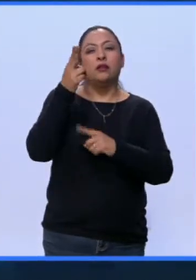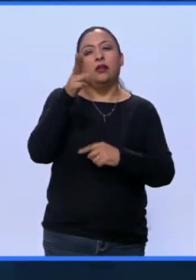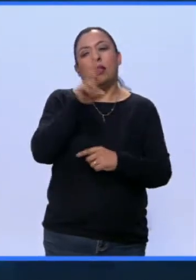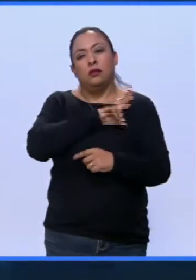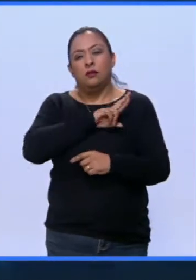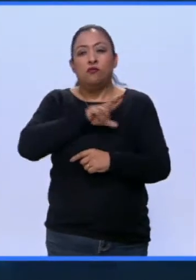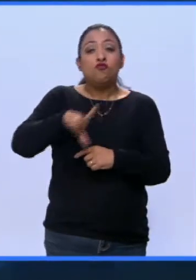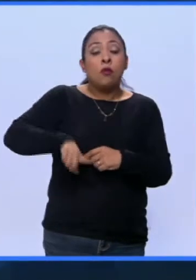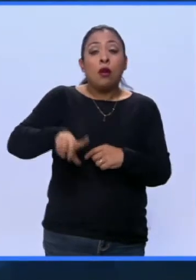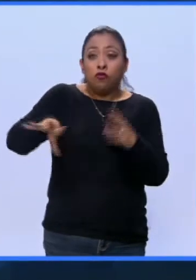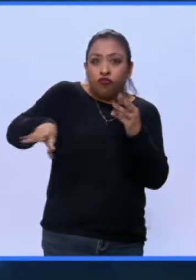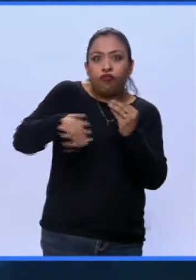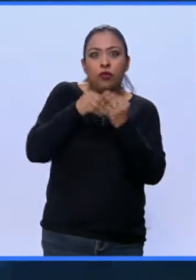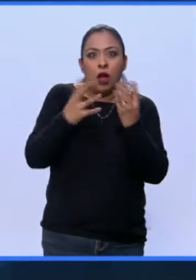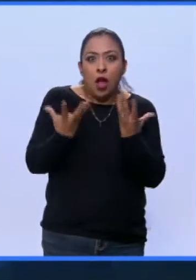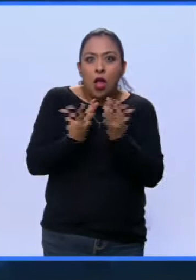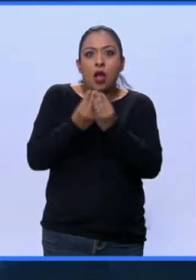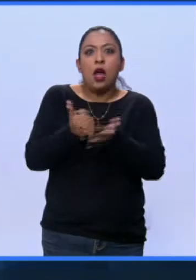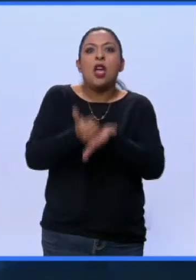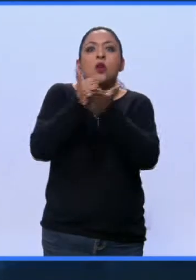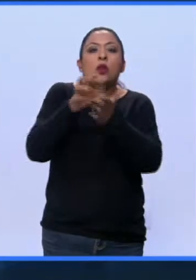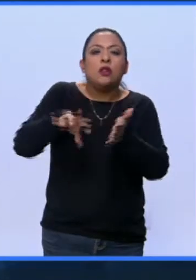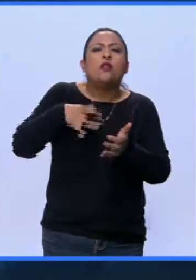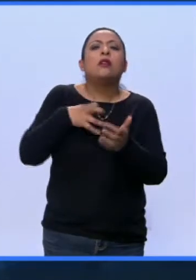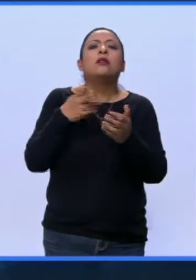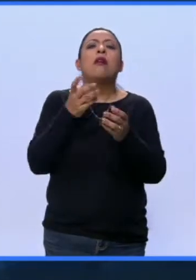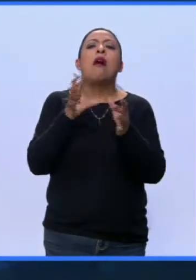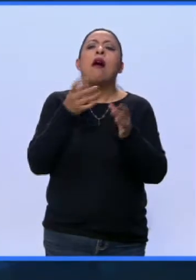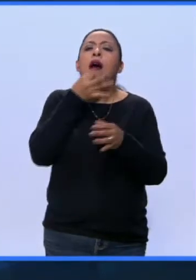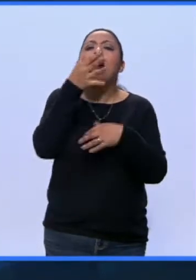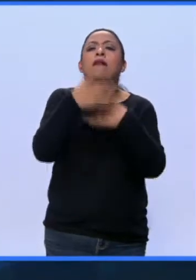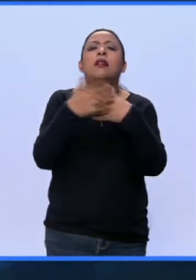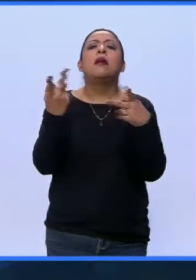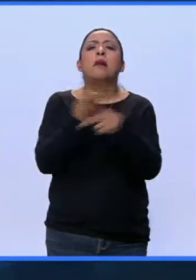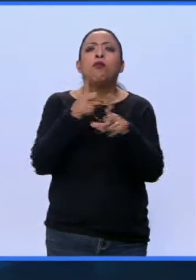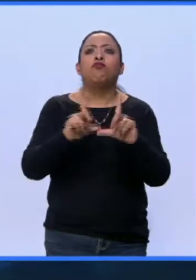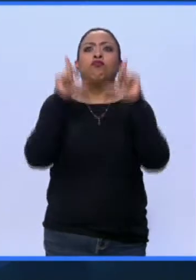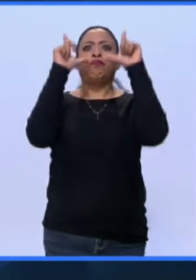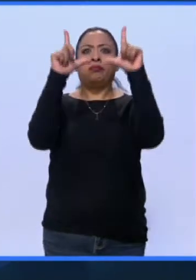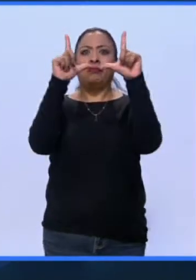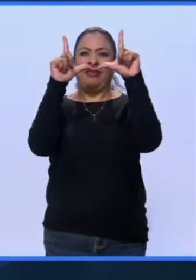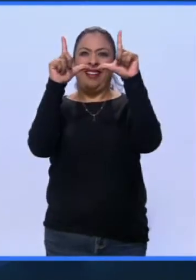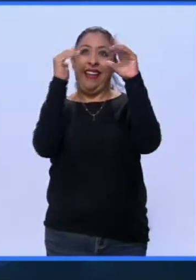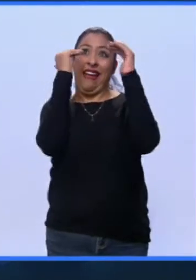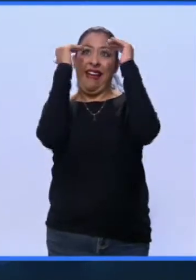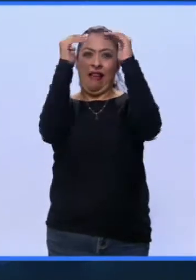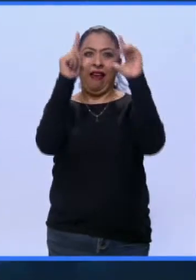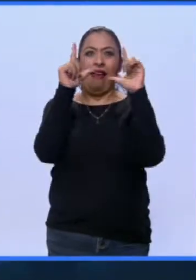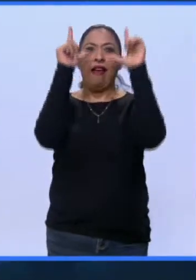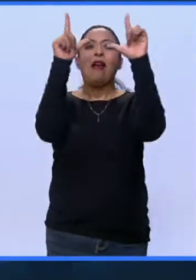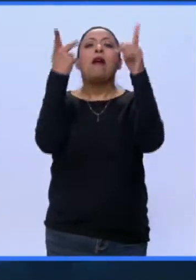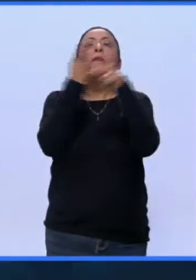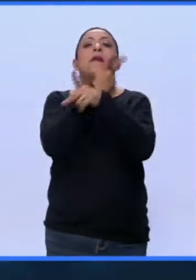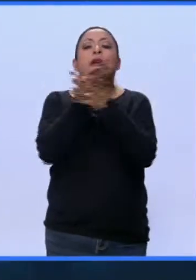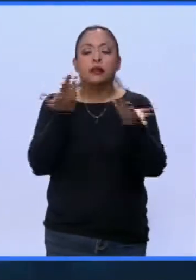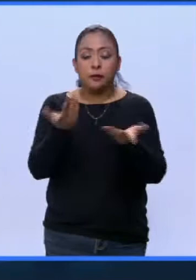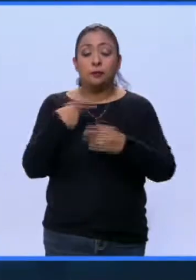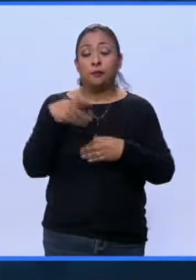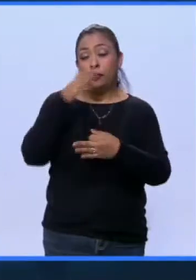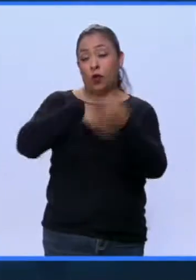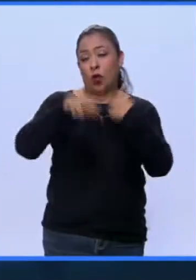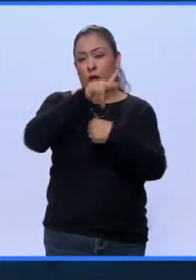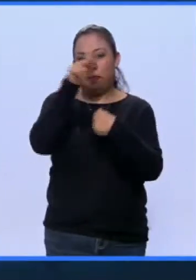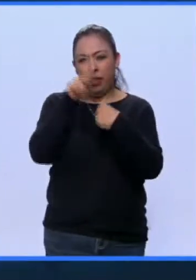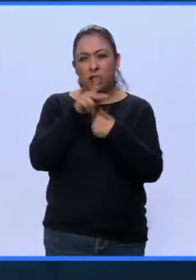privadas se sumen al esfuerzo y nos digan qué pasa cuando yo pongo un anuncio espectacular en una azotea. En todo el país, solo dos